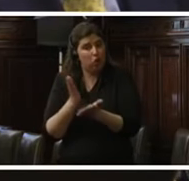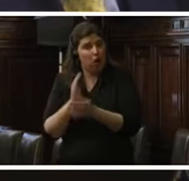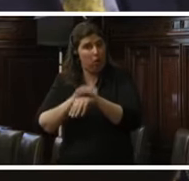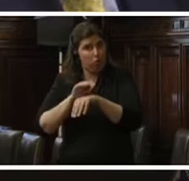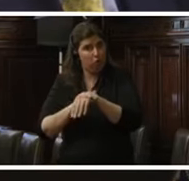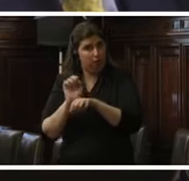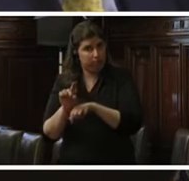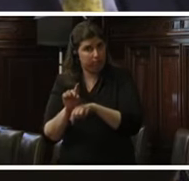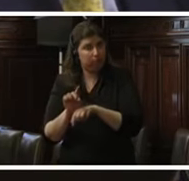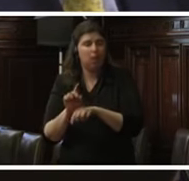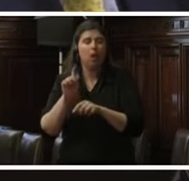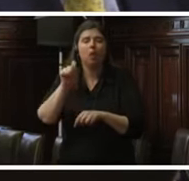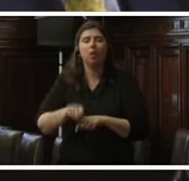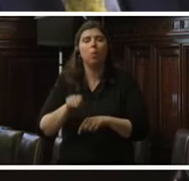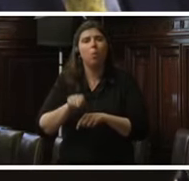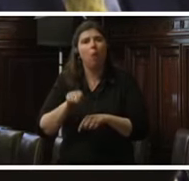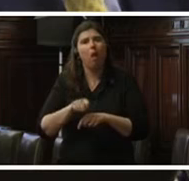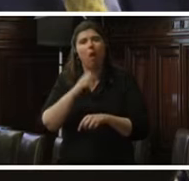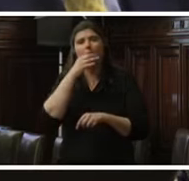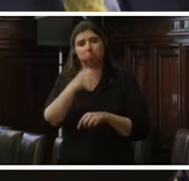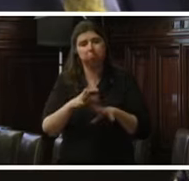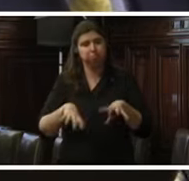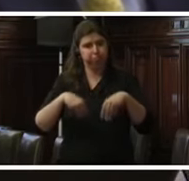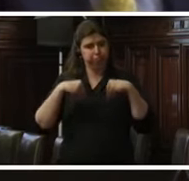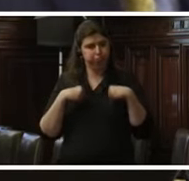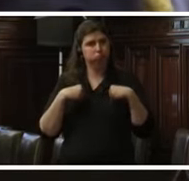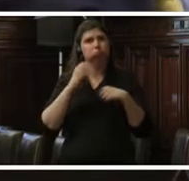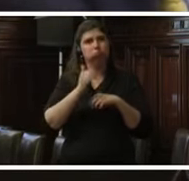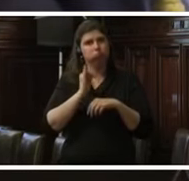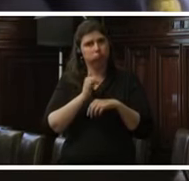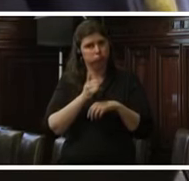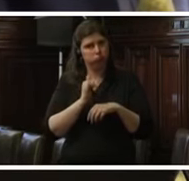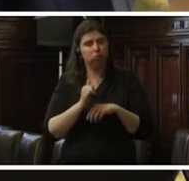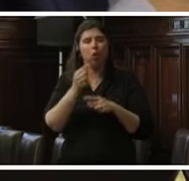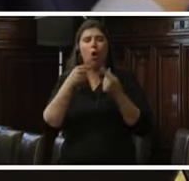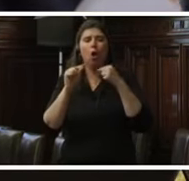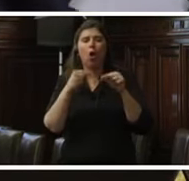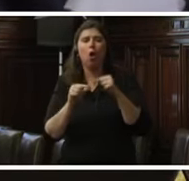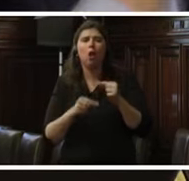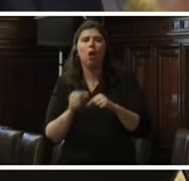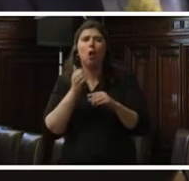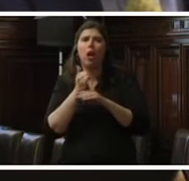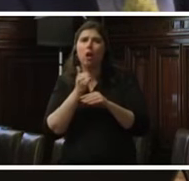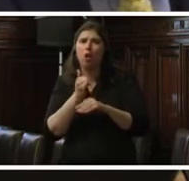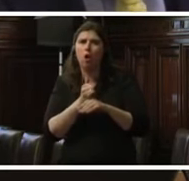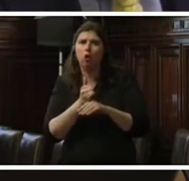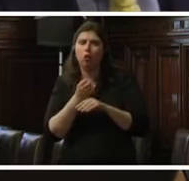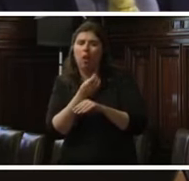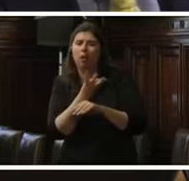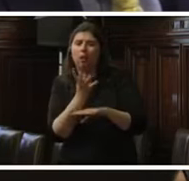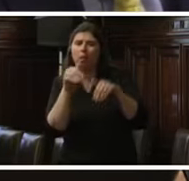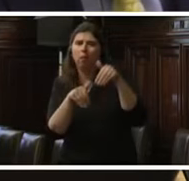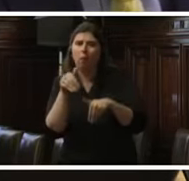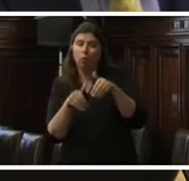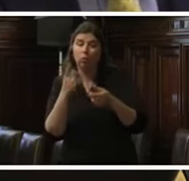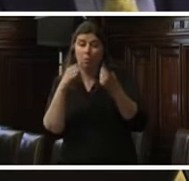El Tribunal, por mayoría, acogió el pedido del Procurador y corrigió el error en el cómputo de votos. Sin embargo, el